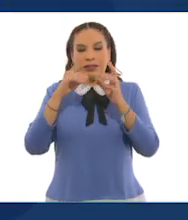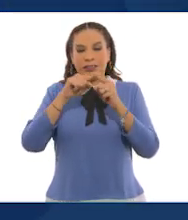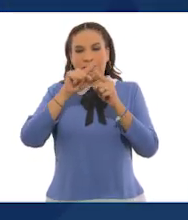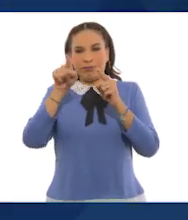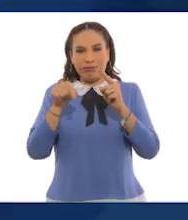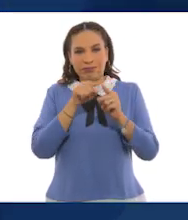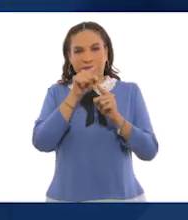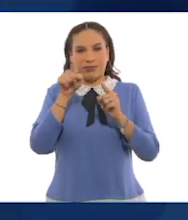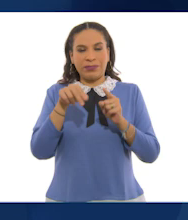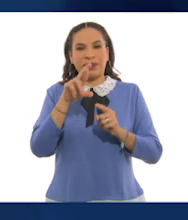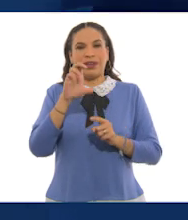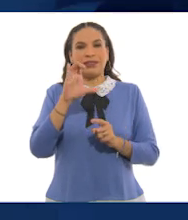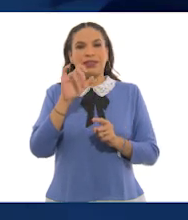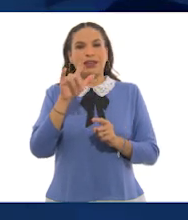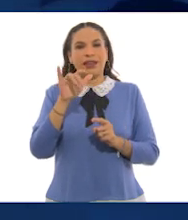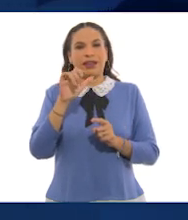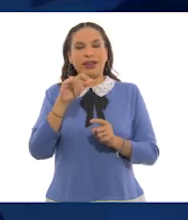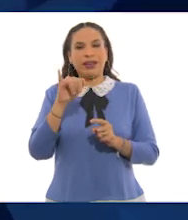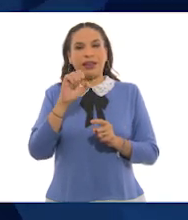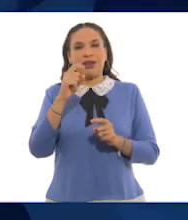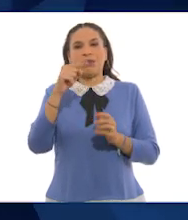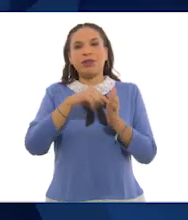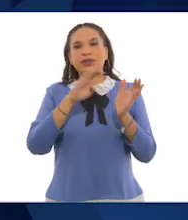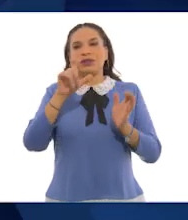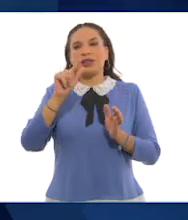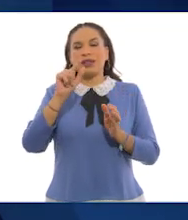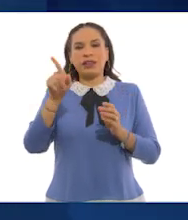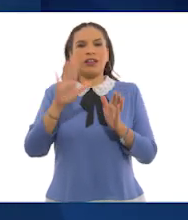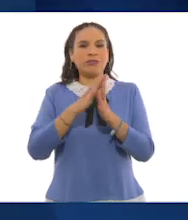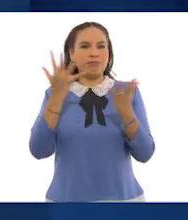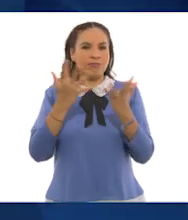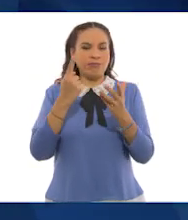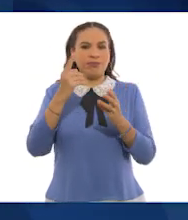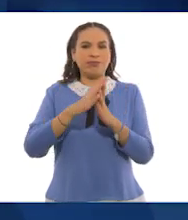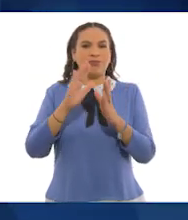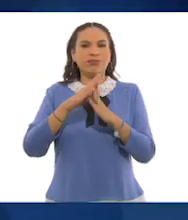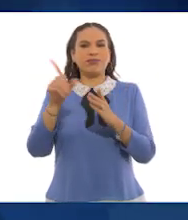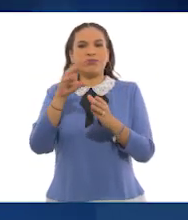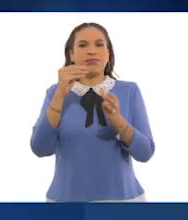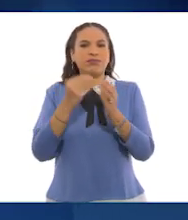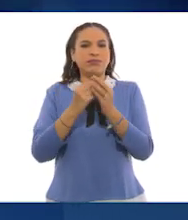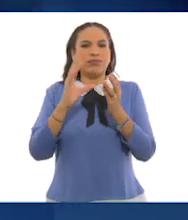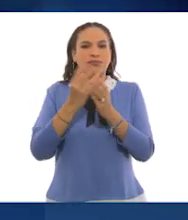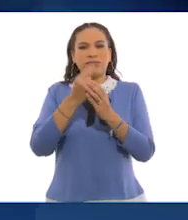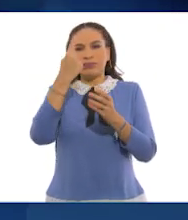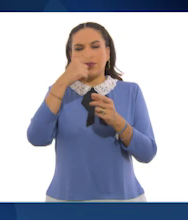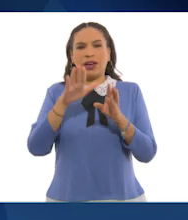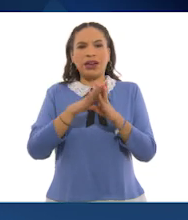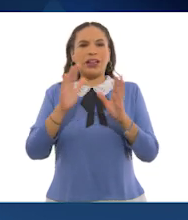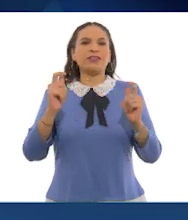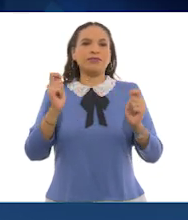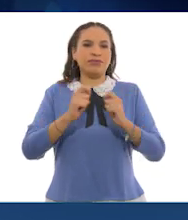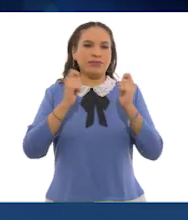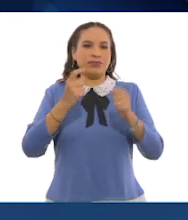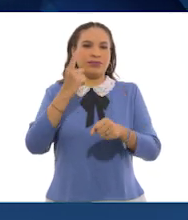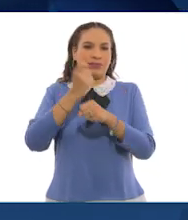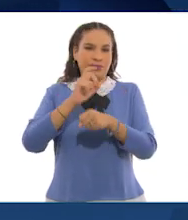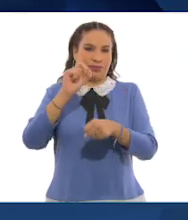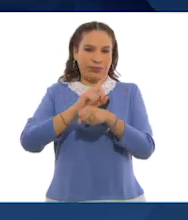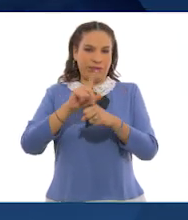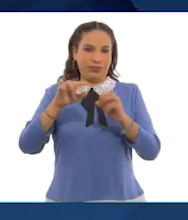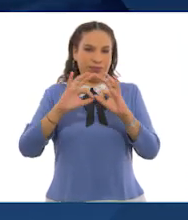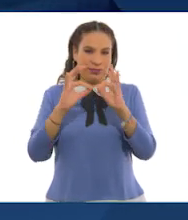y se creó en 1970 en un concurso que se organizó como parte de la celebración del primer día de la Tierra.